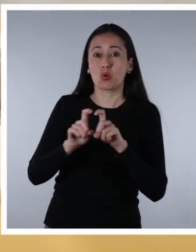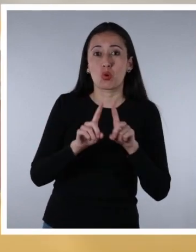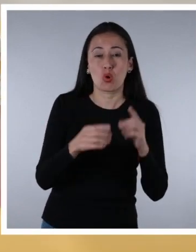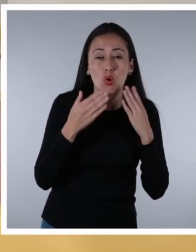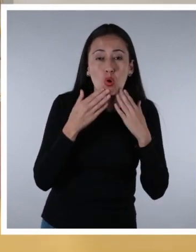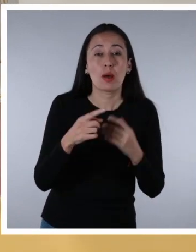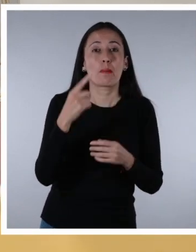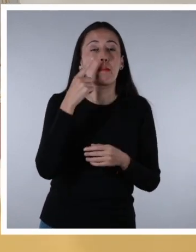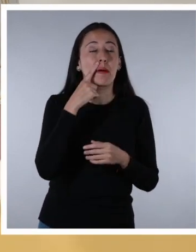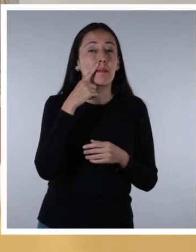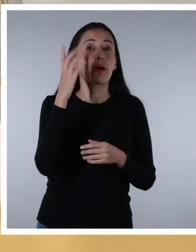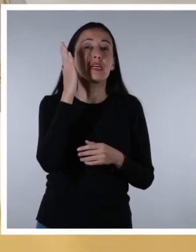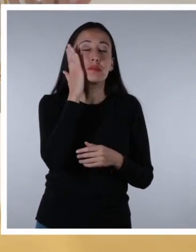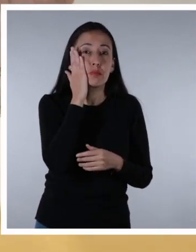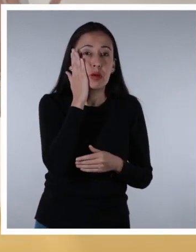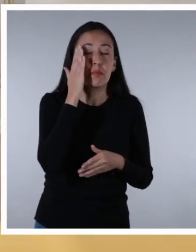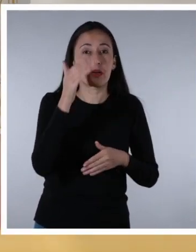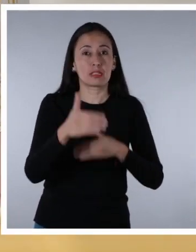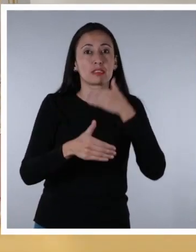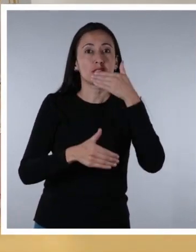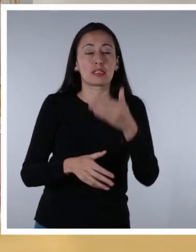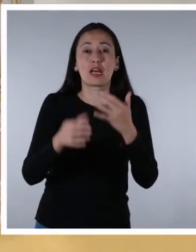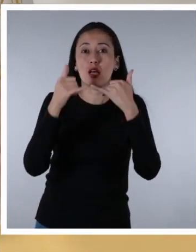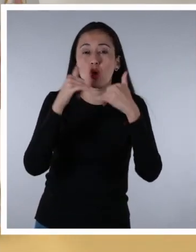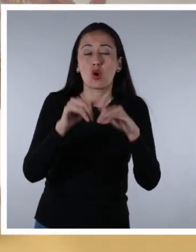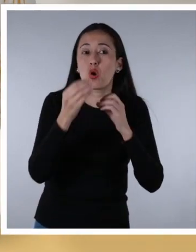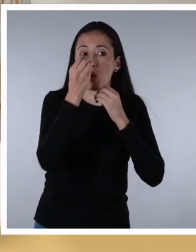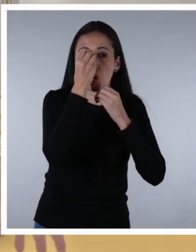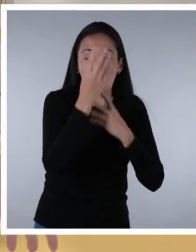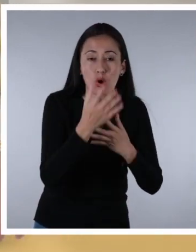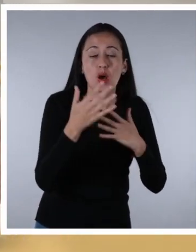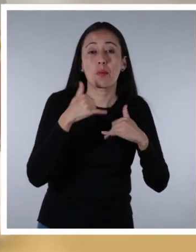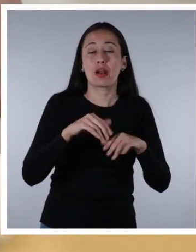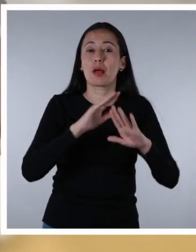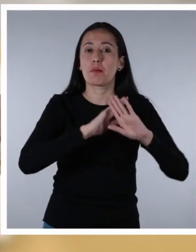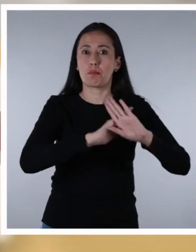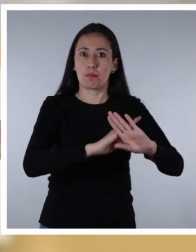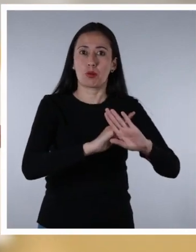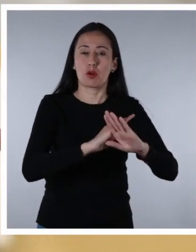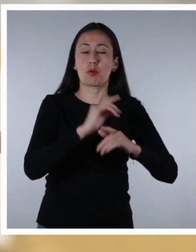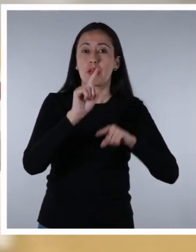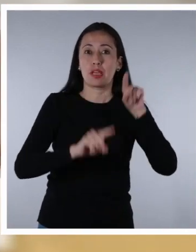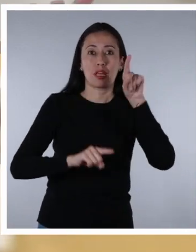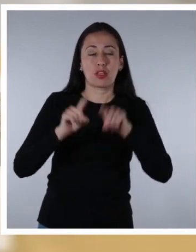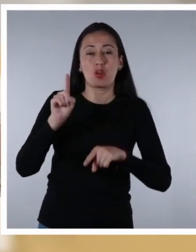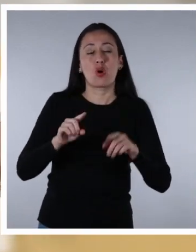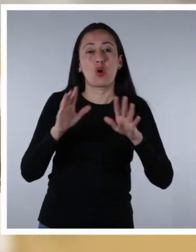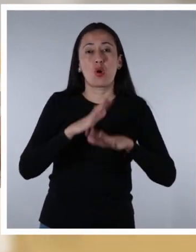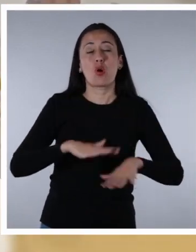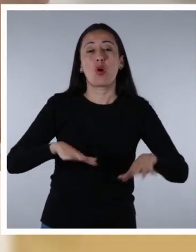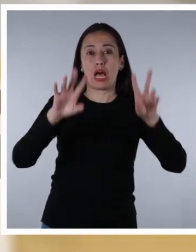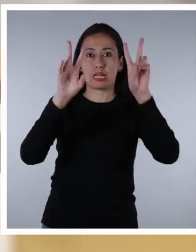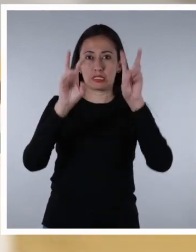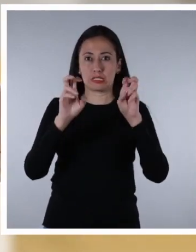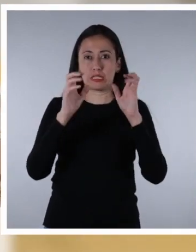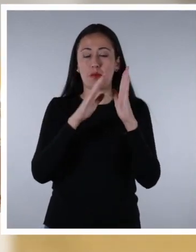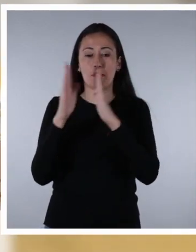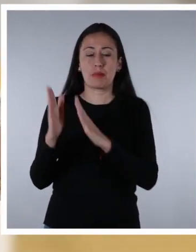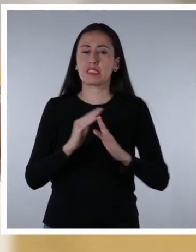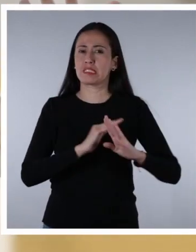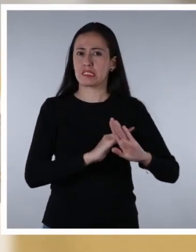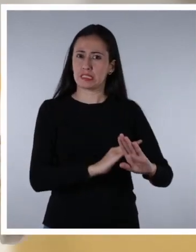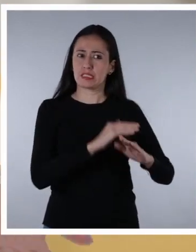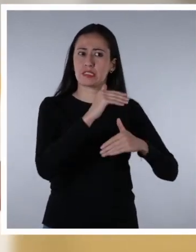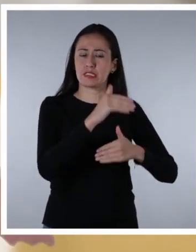Como padres y madres estamos llamados a informar, no a asustar ni a prohibir el abordaje de ciertos temas que a nosotros nos